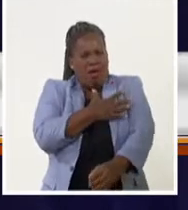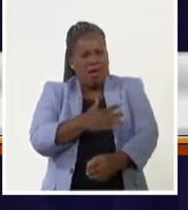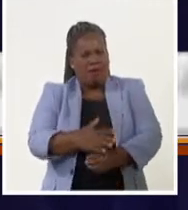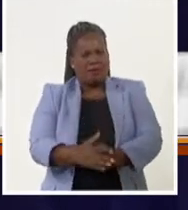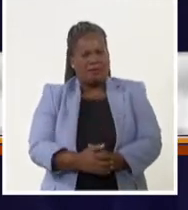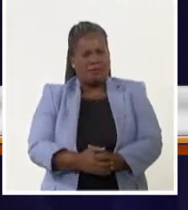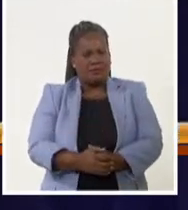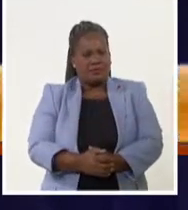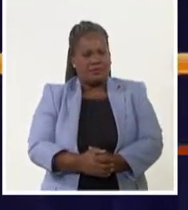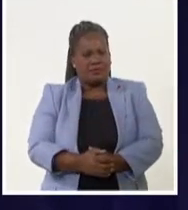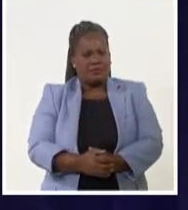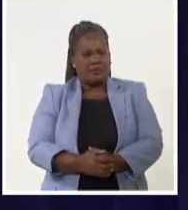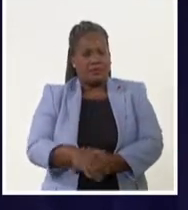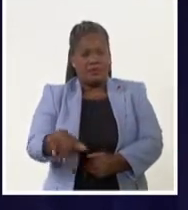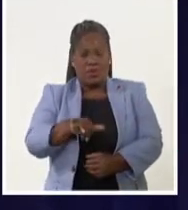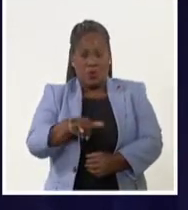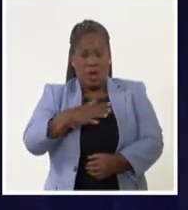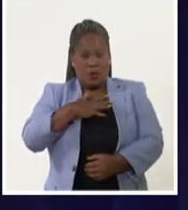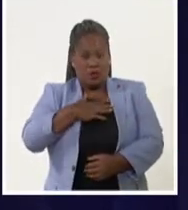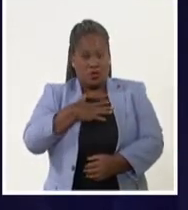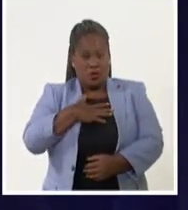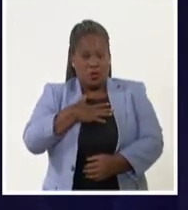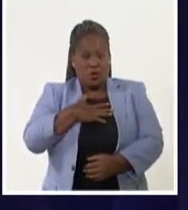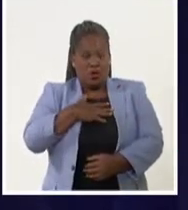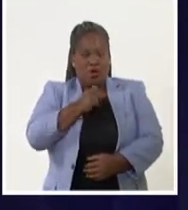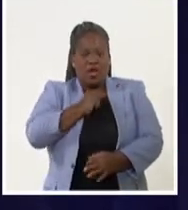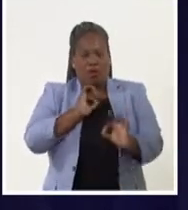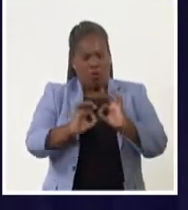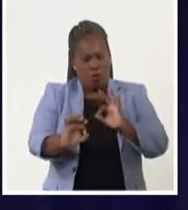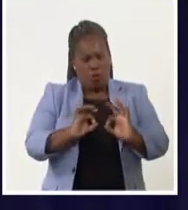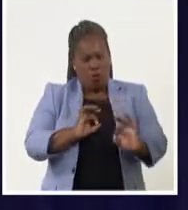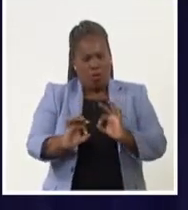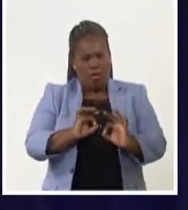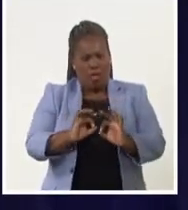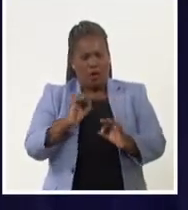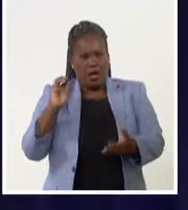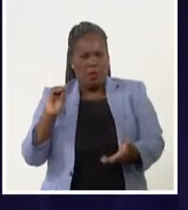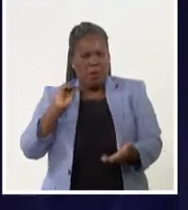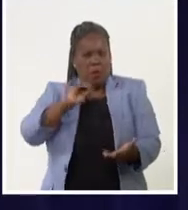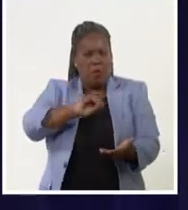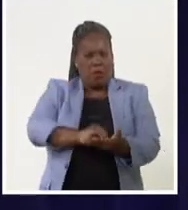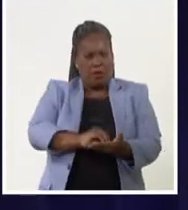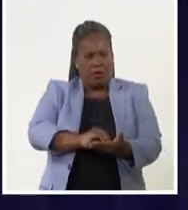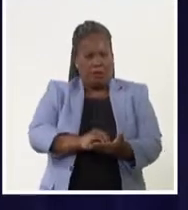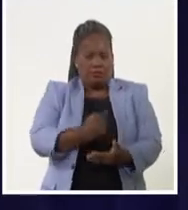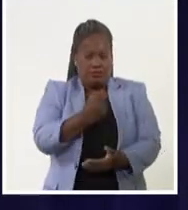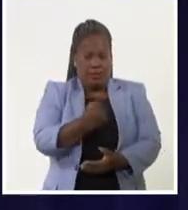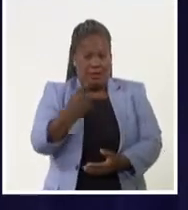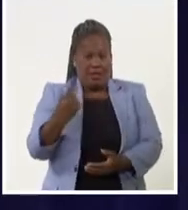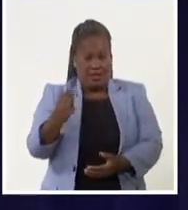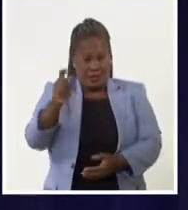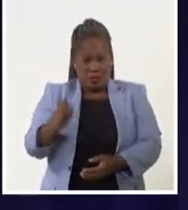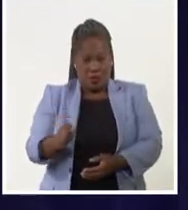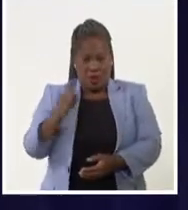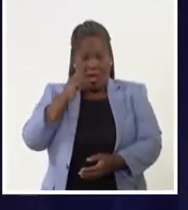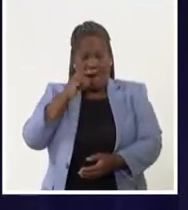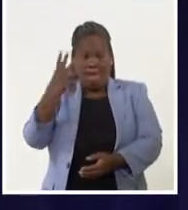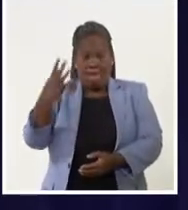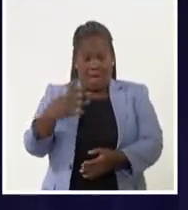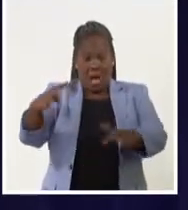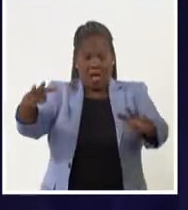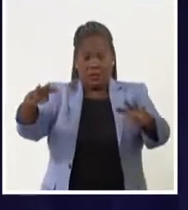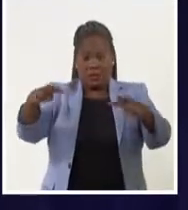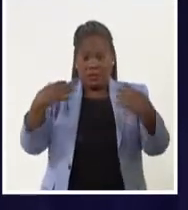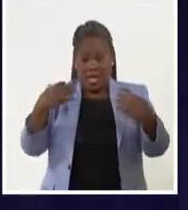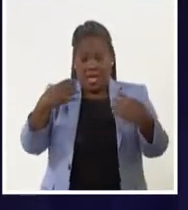sentimental, pero nosotros los queremos conservar y los queremos poner en la escena para que cada persona que venga a vernos vea el